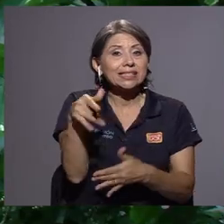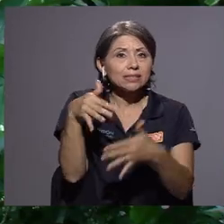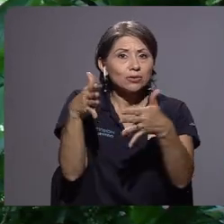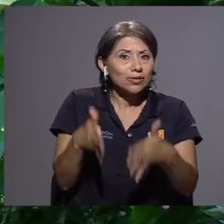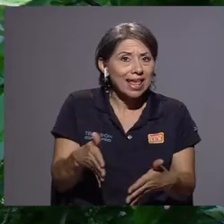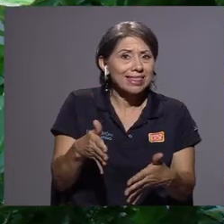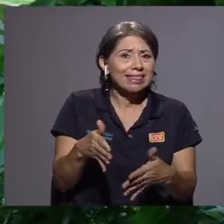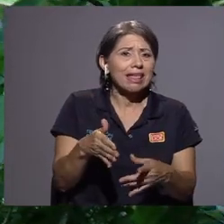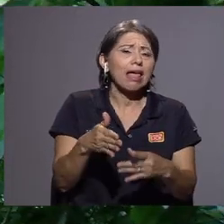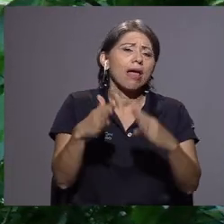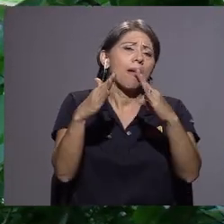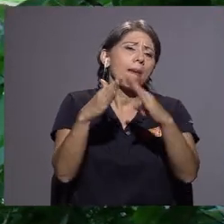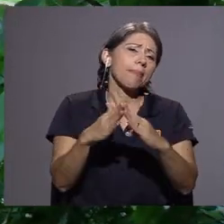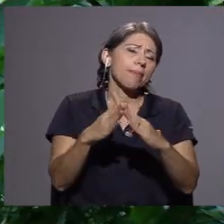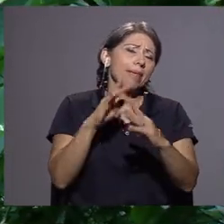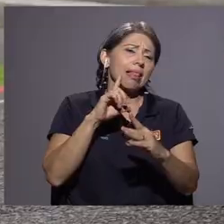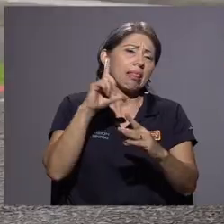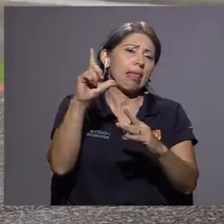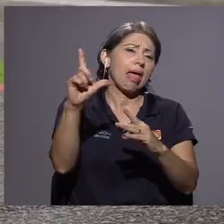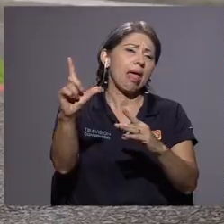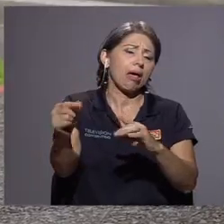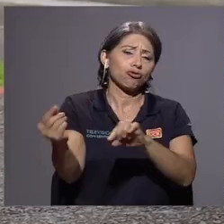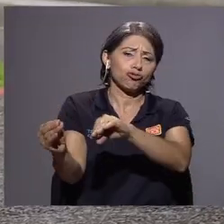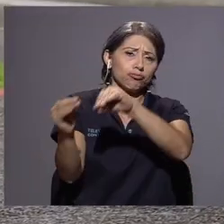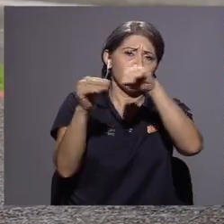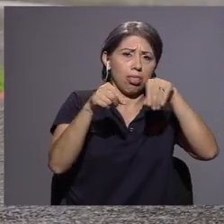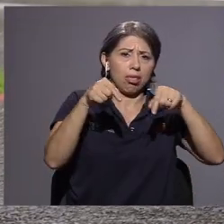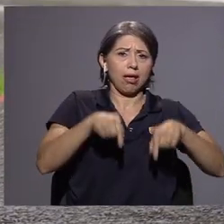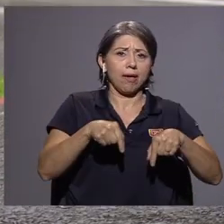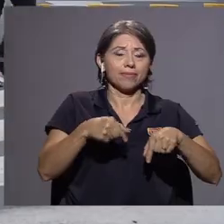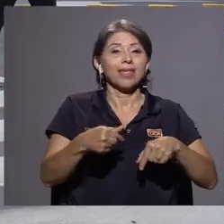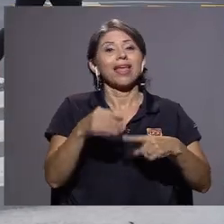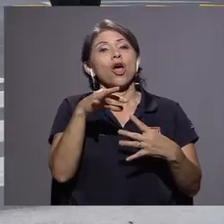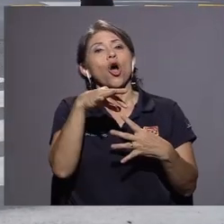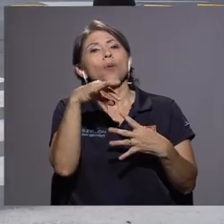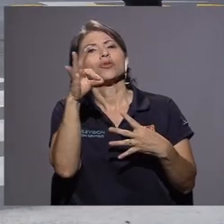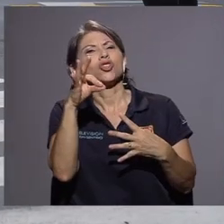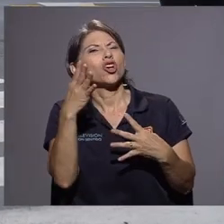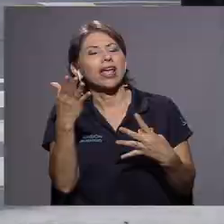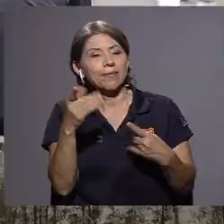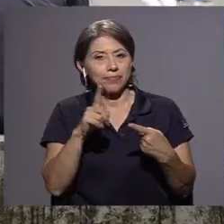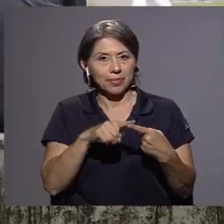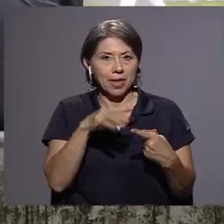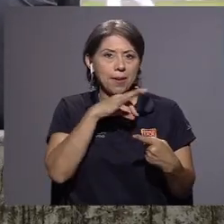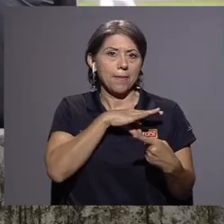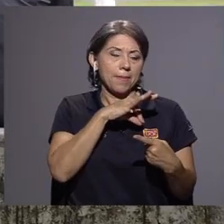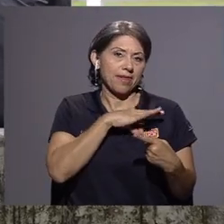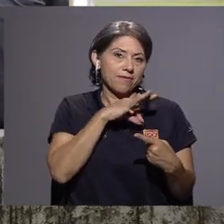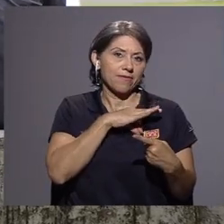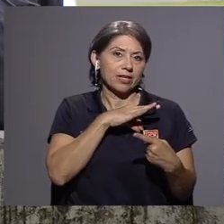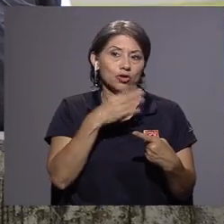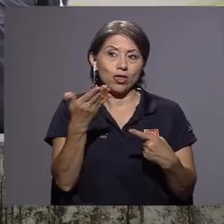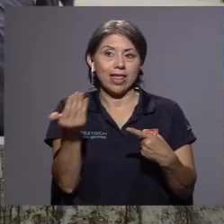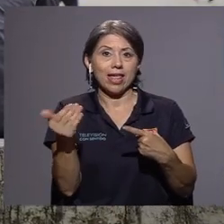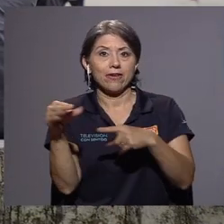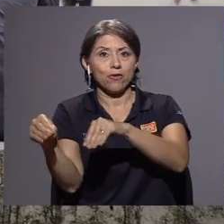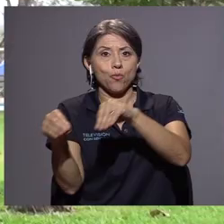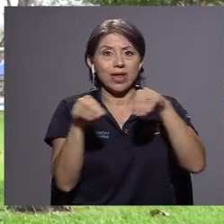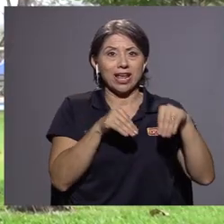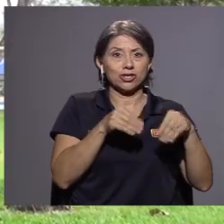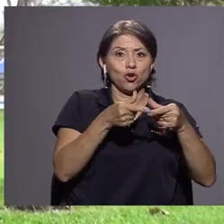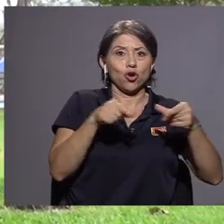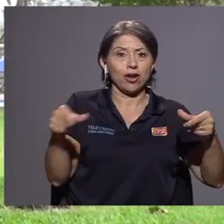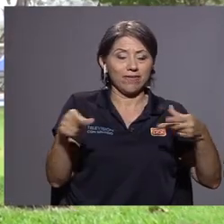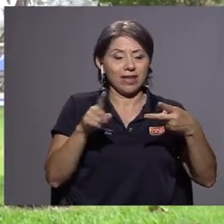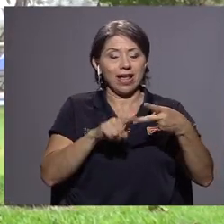Y en caso de que él o la estudiante provenga de un lugar alejado de la gran área metropolitana, tiene la opción de elegir entre el beneficio de